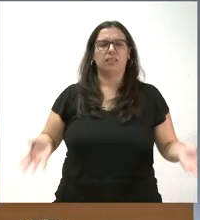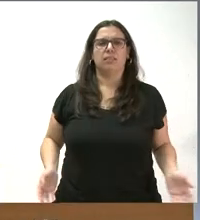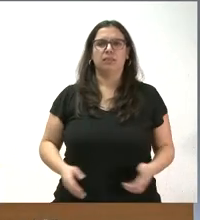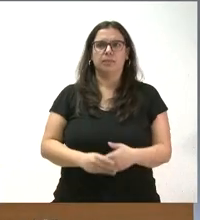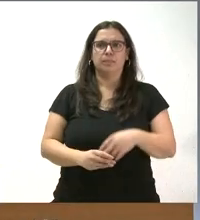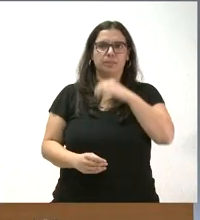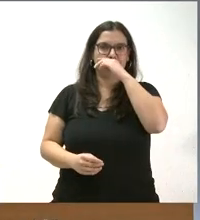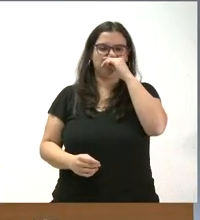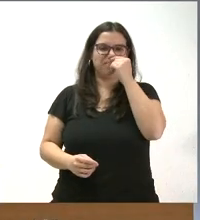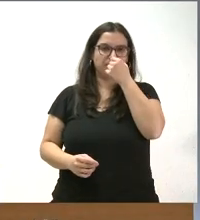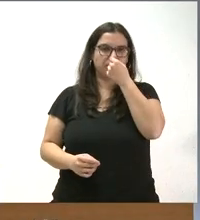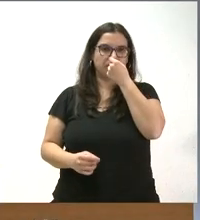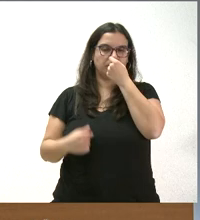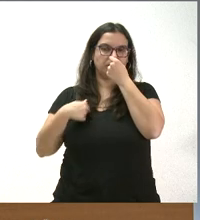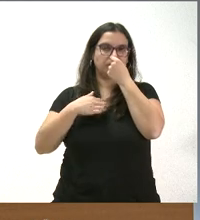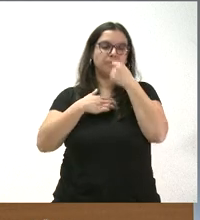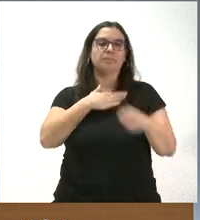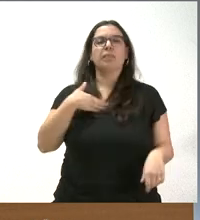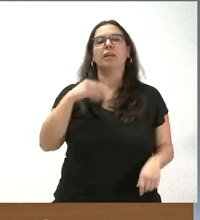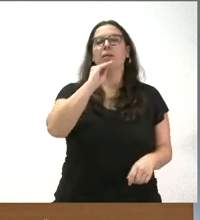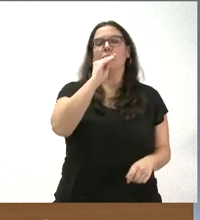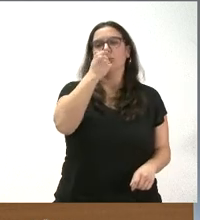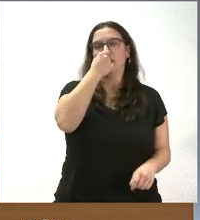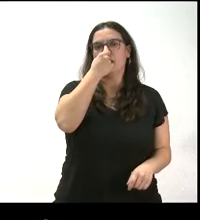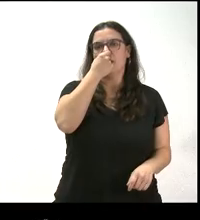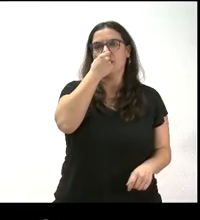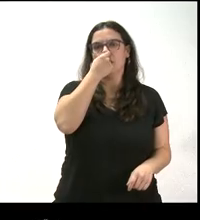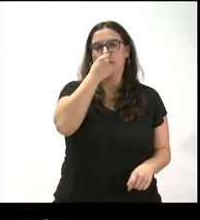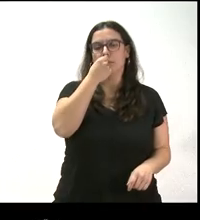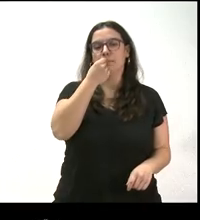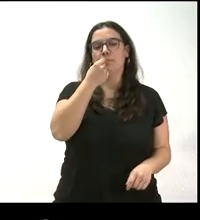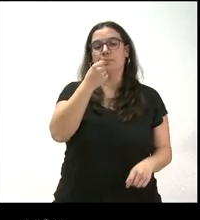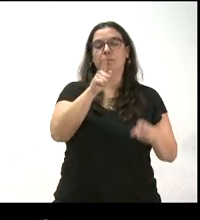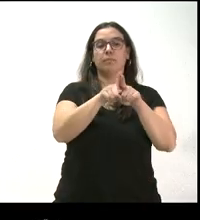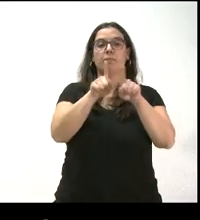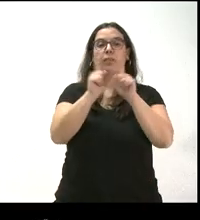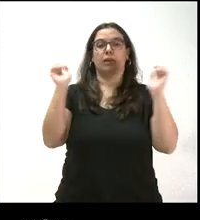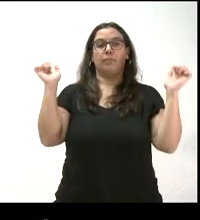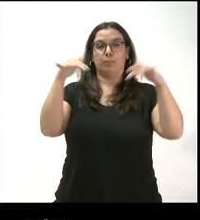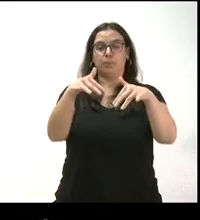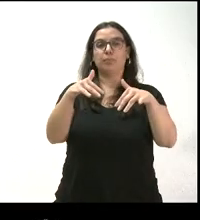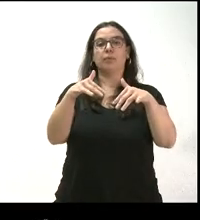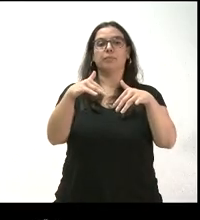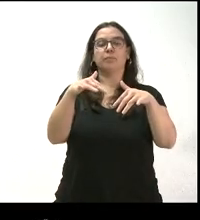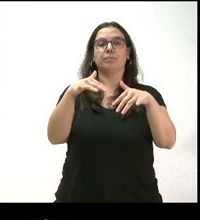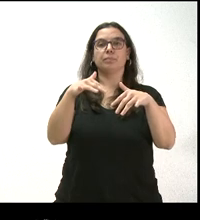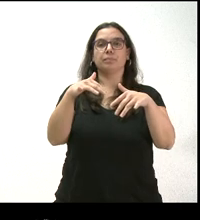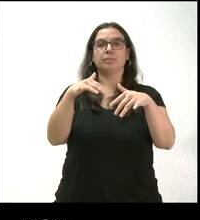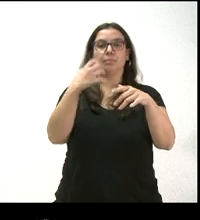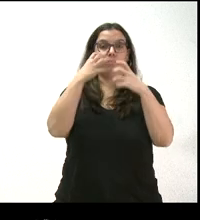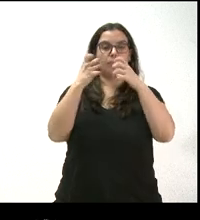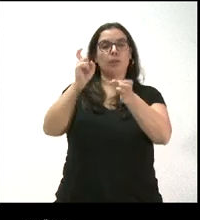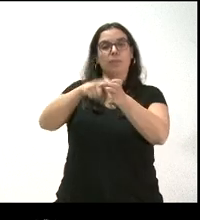Sí, quería preguntarle por la movilización, la concentración en la que participó el